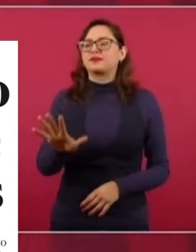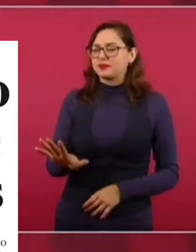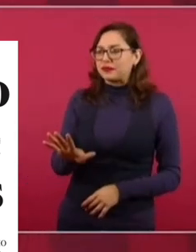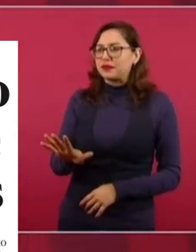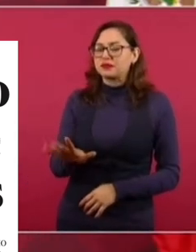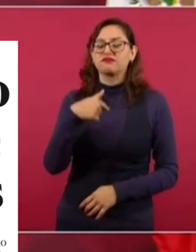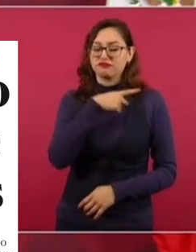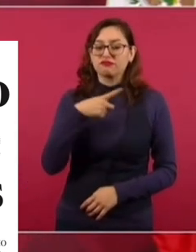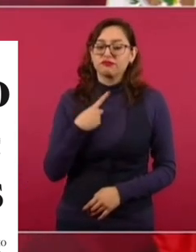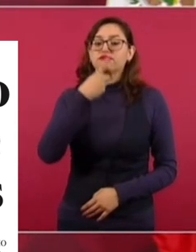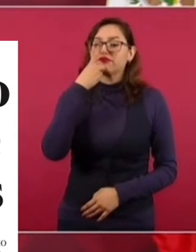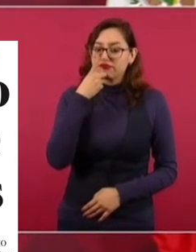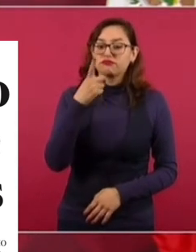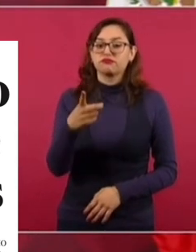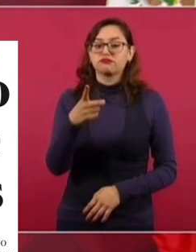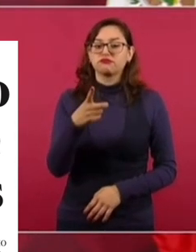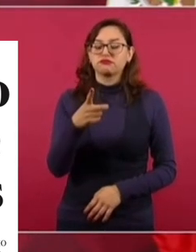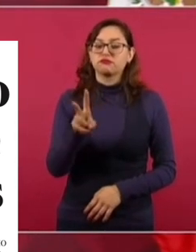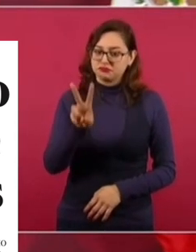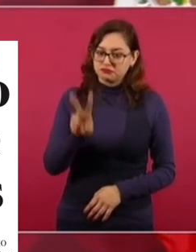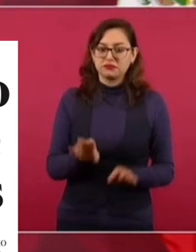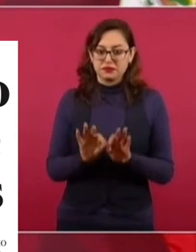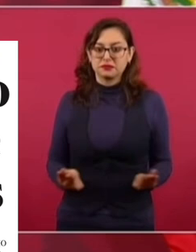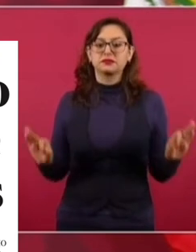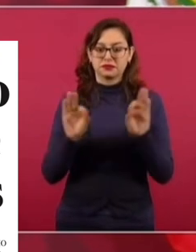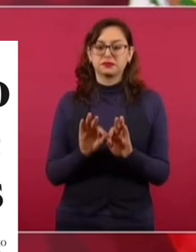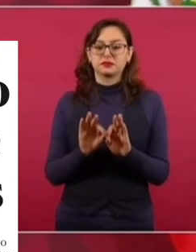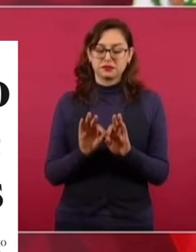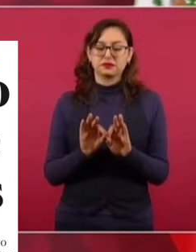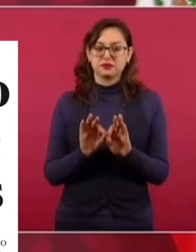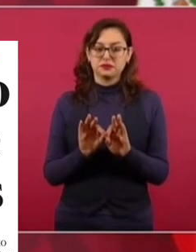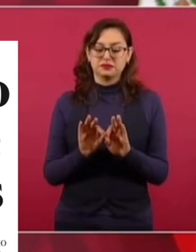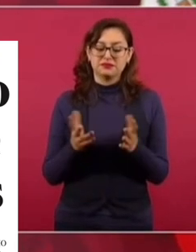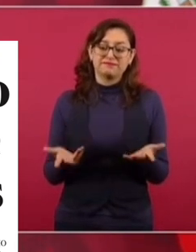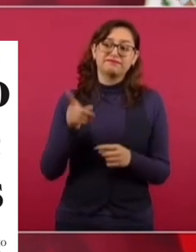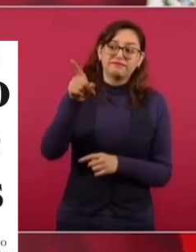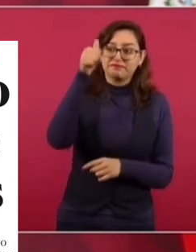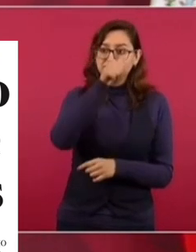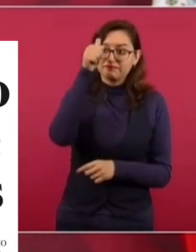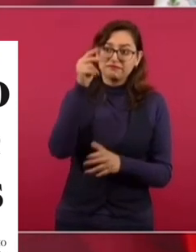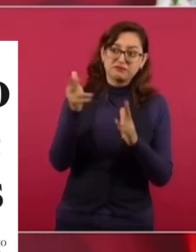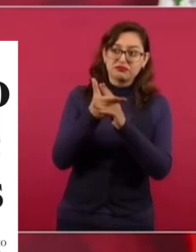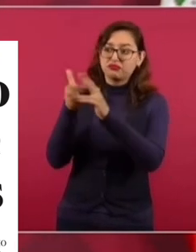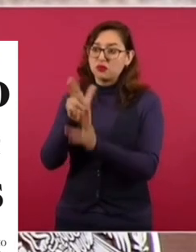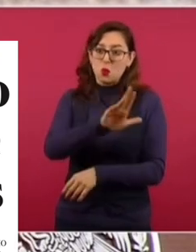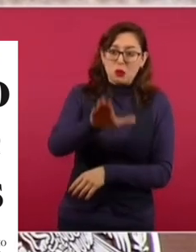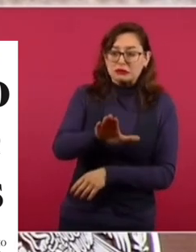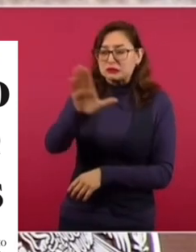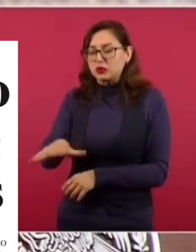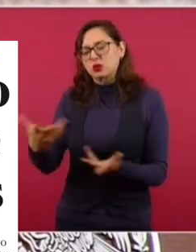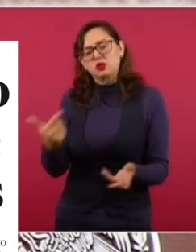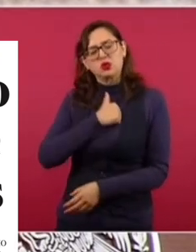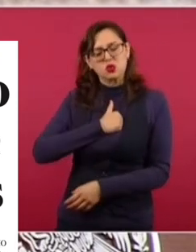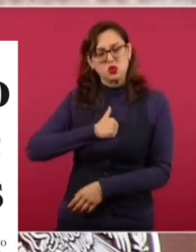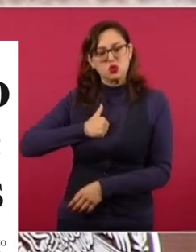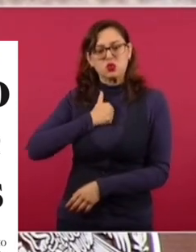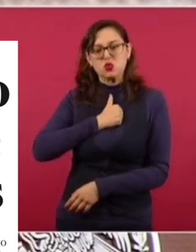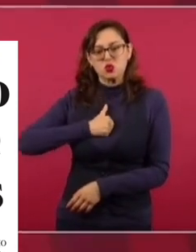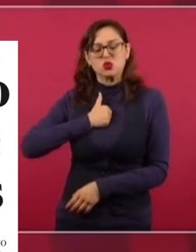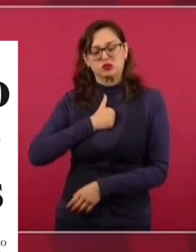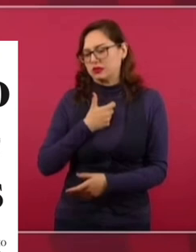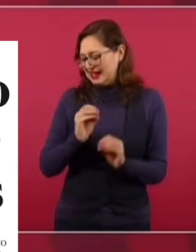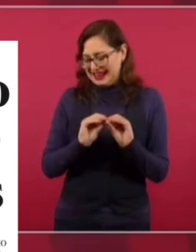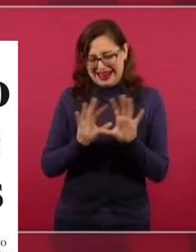no, porque también es importante. Claro que ahora que se dio este lamentable caso de los asesinatos de los jesuitas, pues se vieron